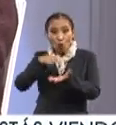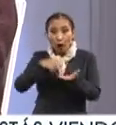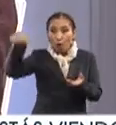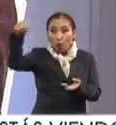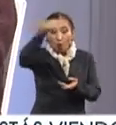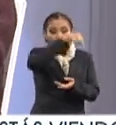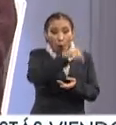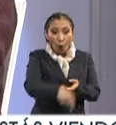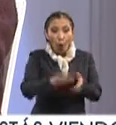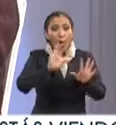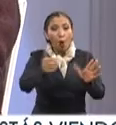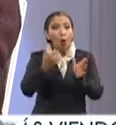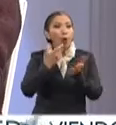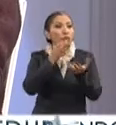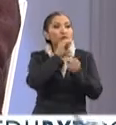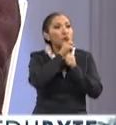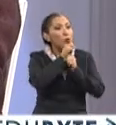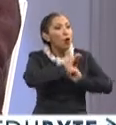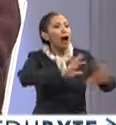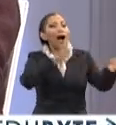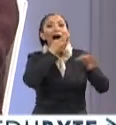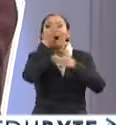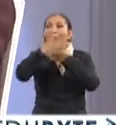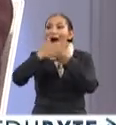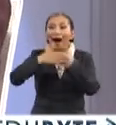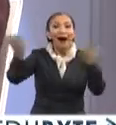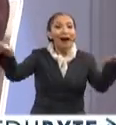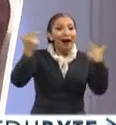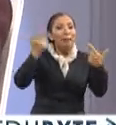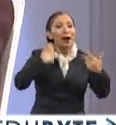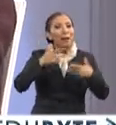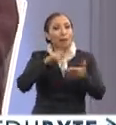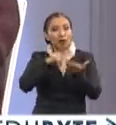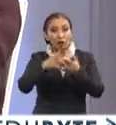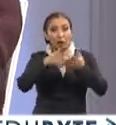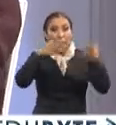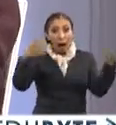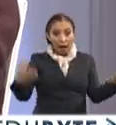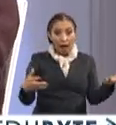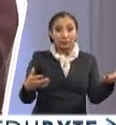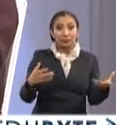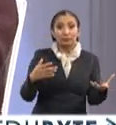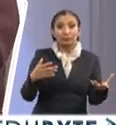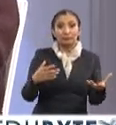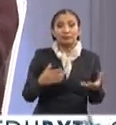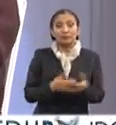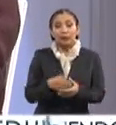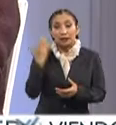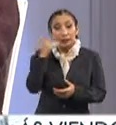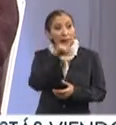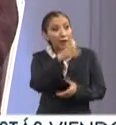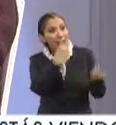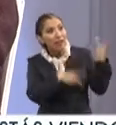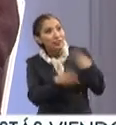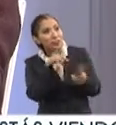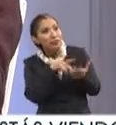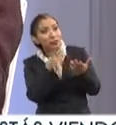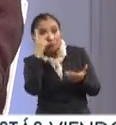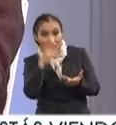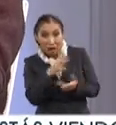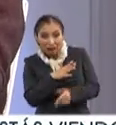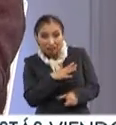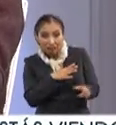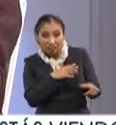campaña publicitaria que haga hacer que, digamos, el proyecto a los espectadores y que sepan que ya viene, ¿no?